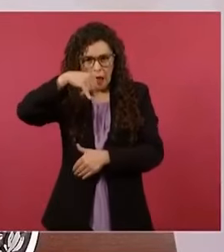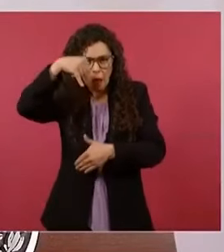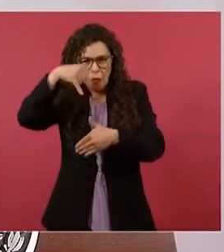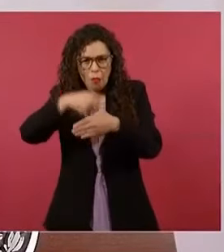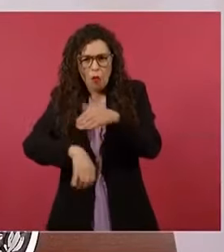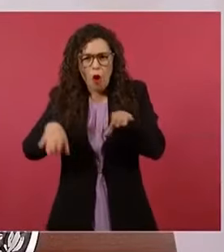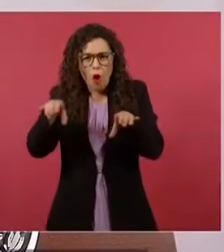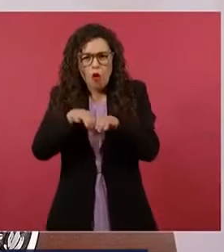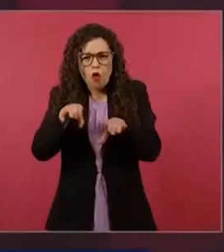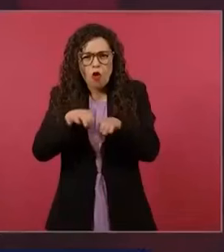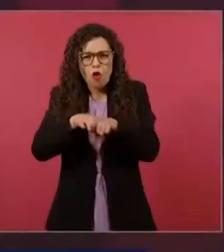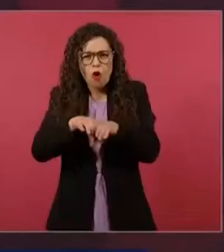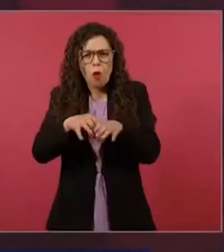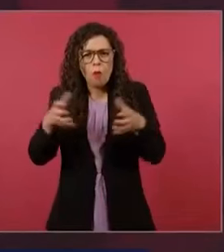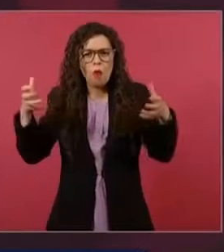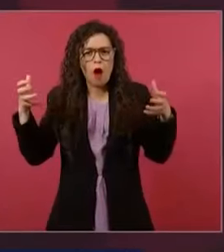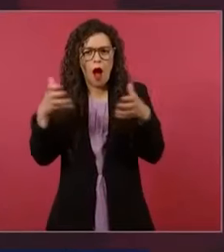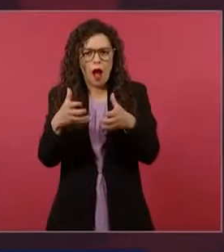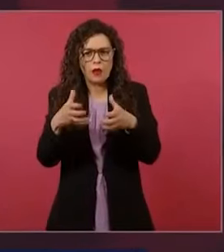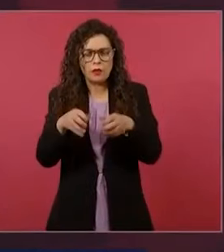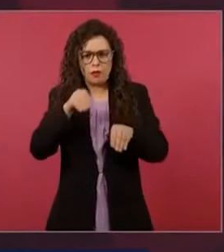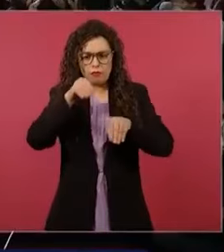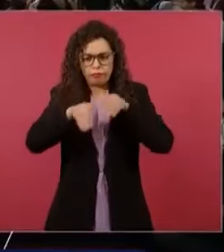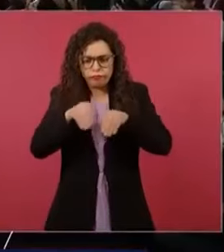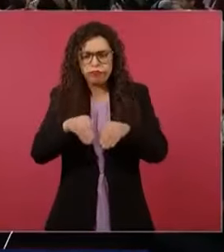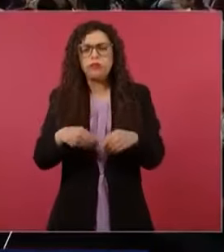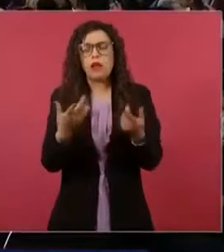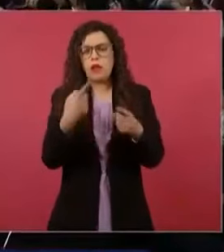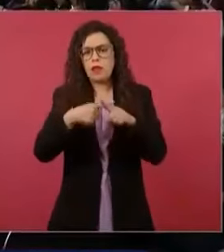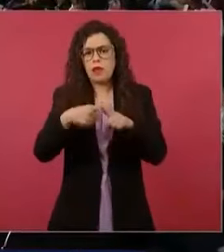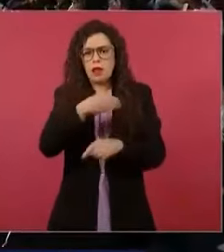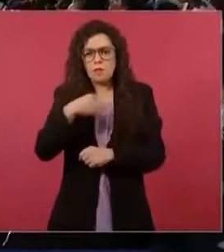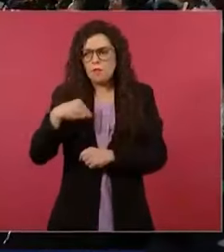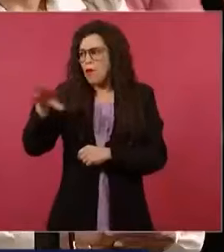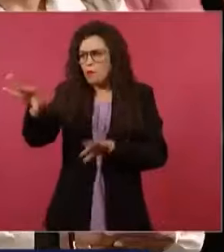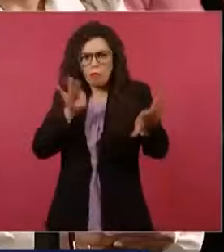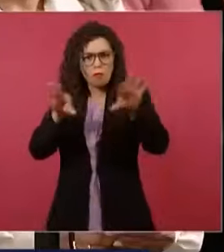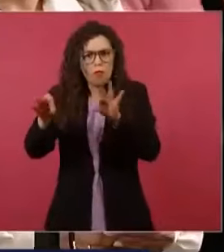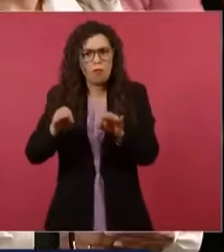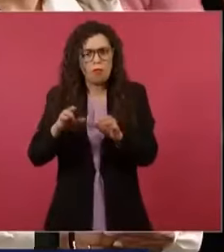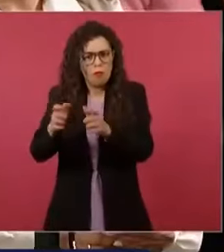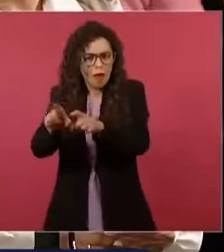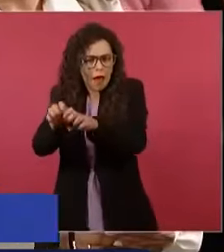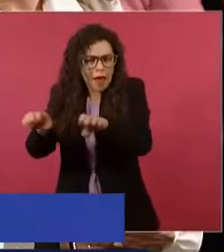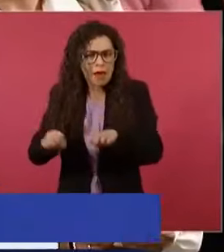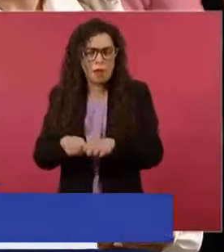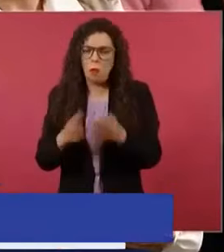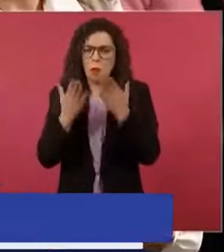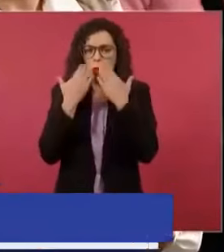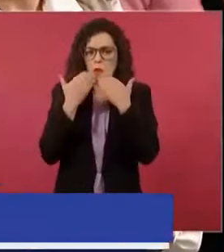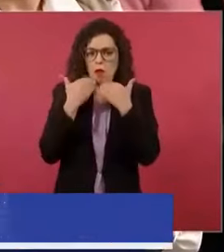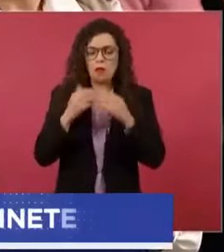López Obrador, la virtual presidenta electa Claudia Sheinbaum dio su primera conferencia en Palacio Nacional